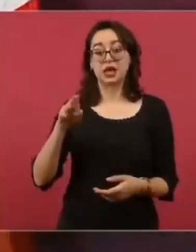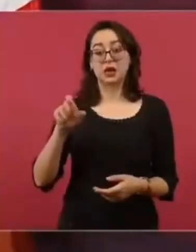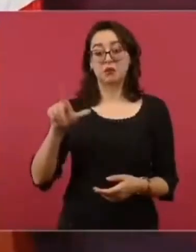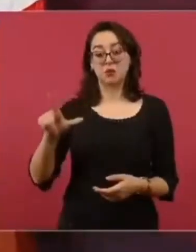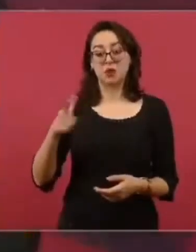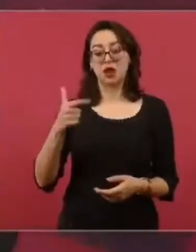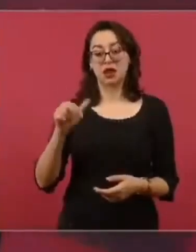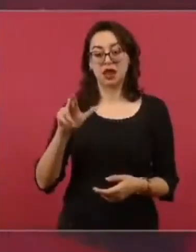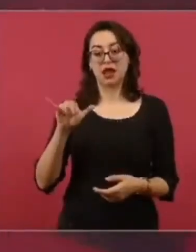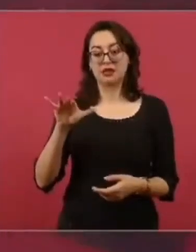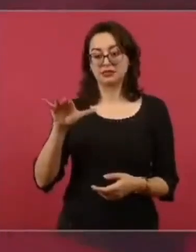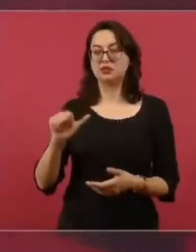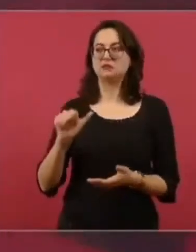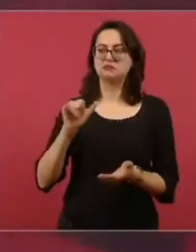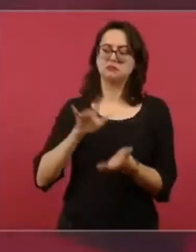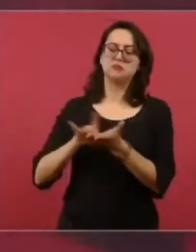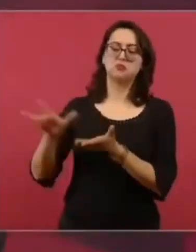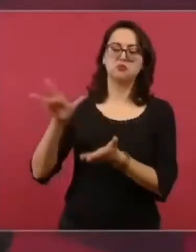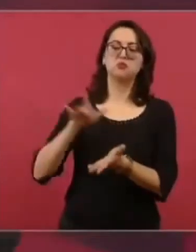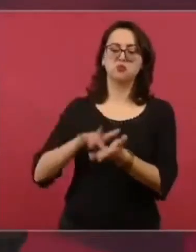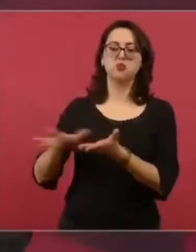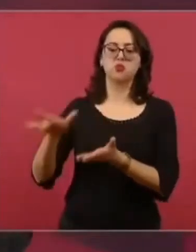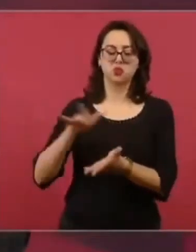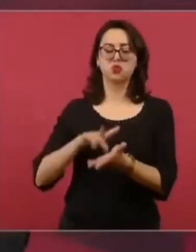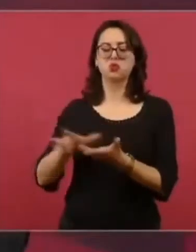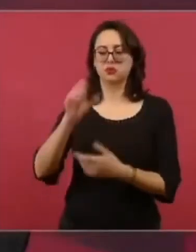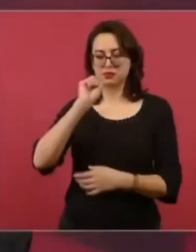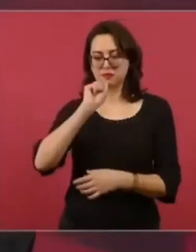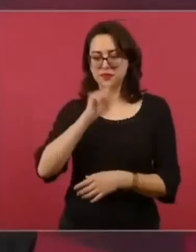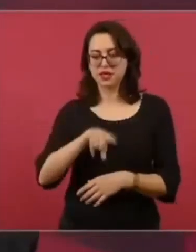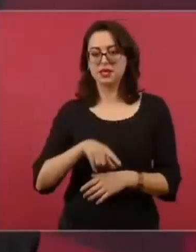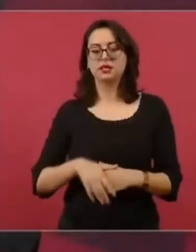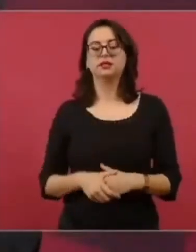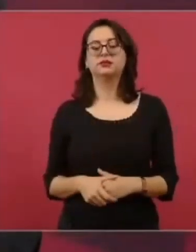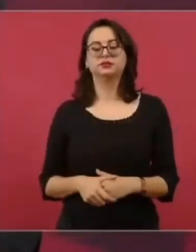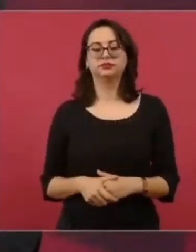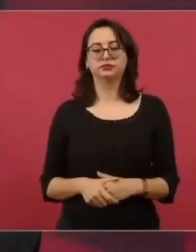no va a tener, creo que,